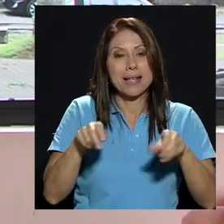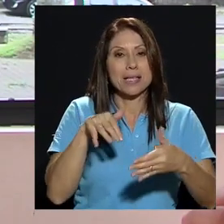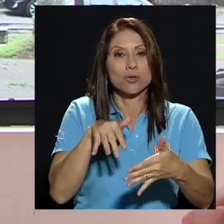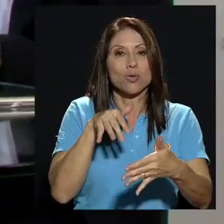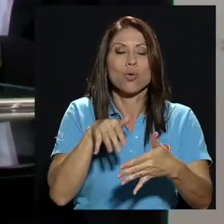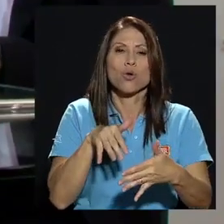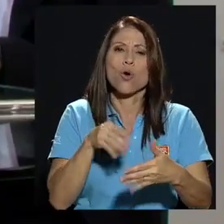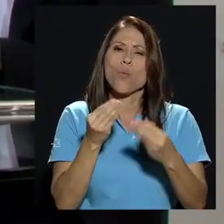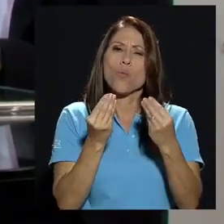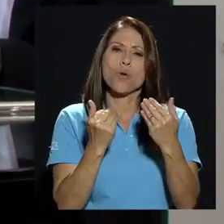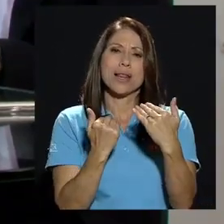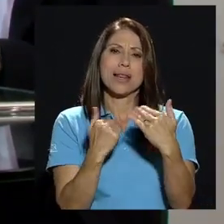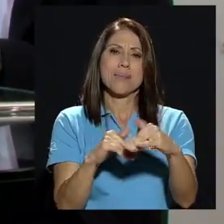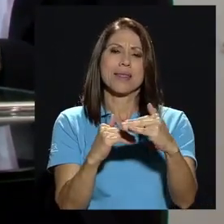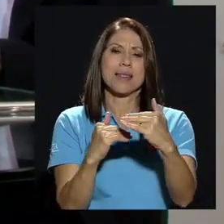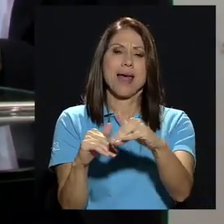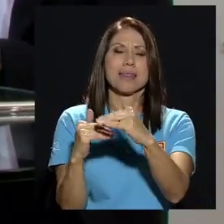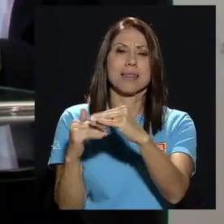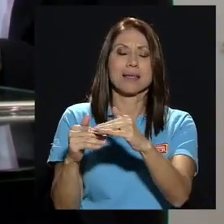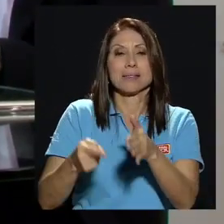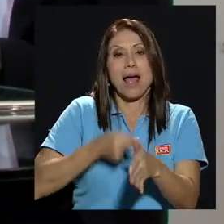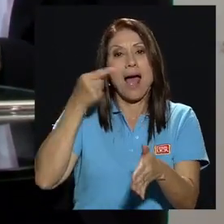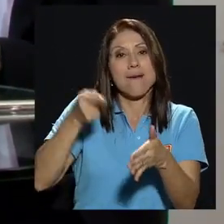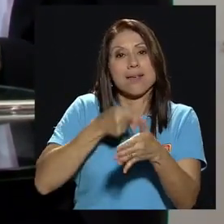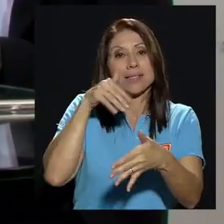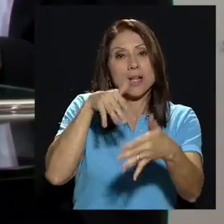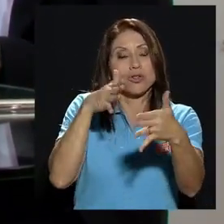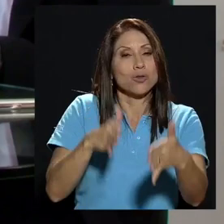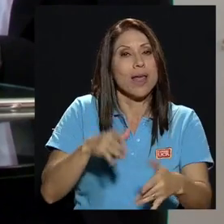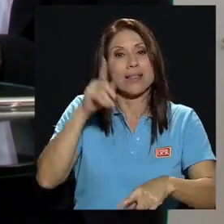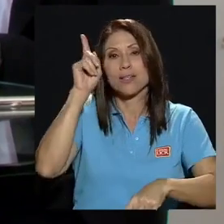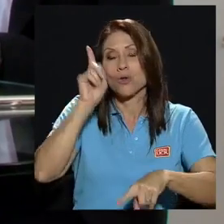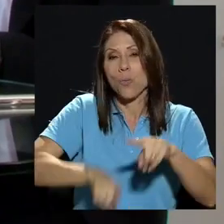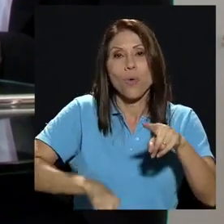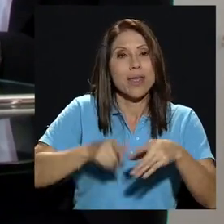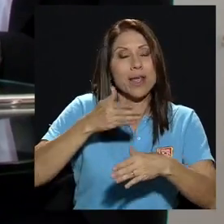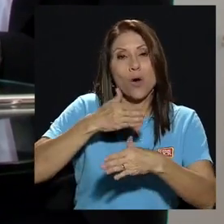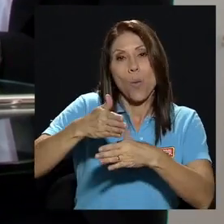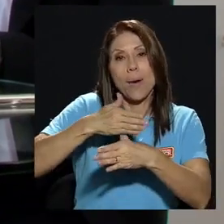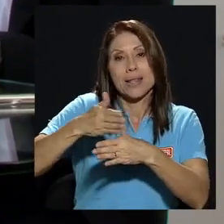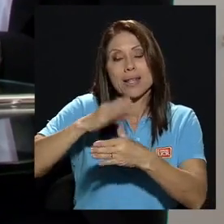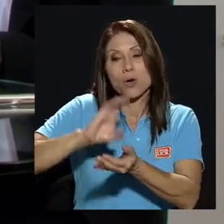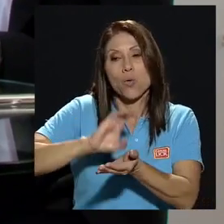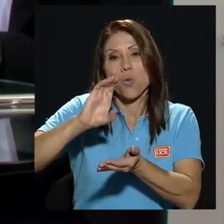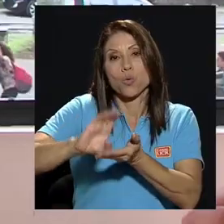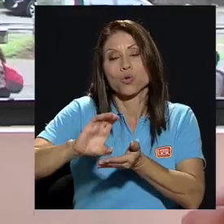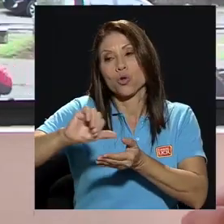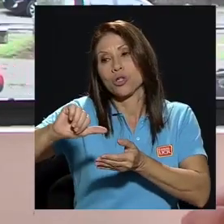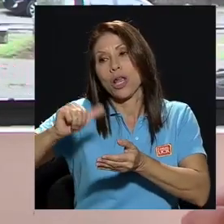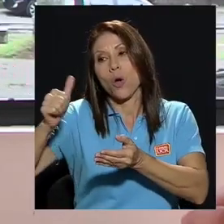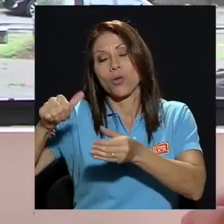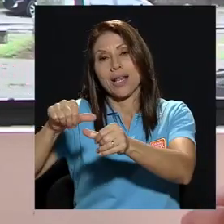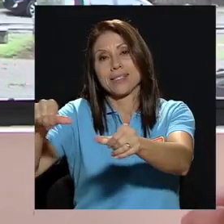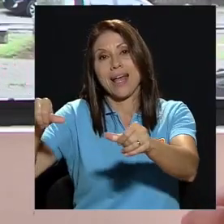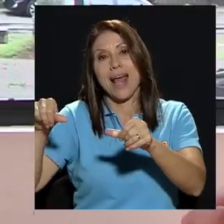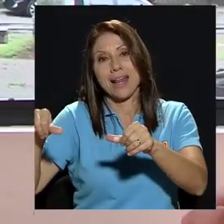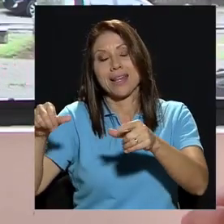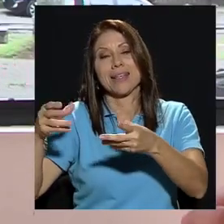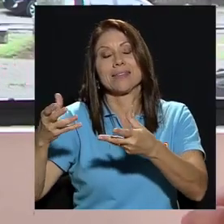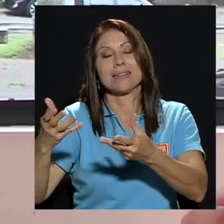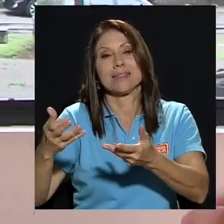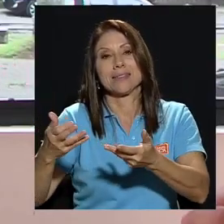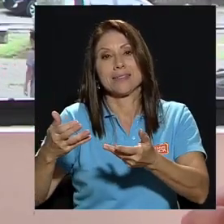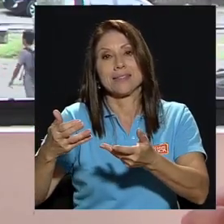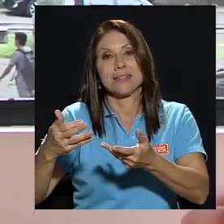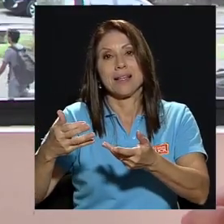limitantes los estudiantes a veces no pueden compartir cursos de otras unidades sin que